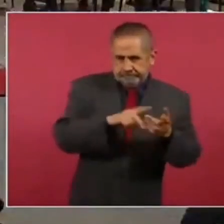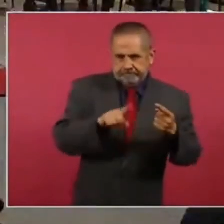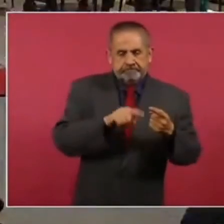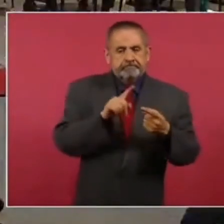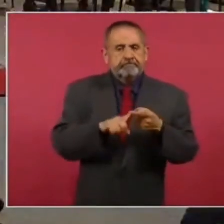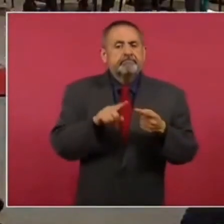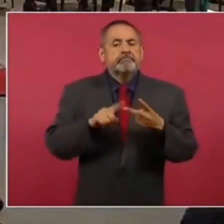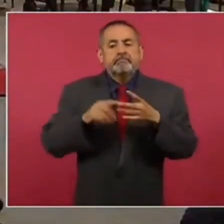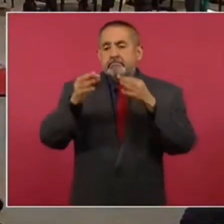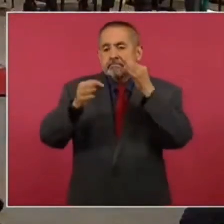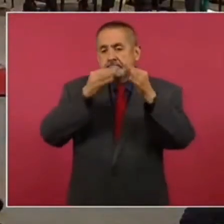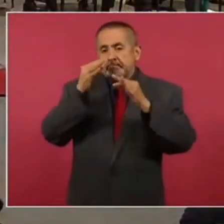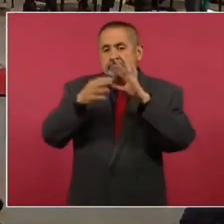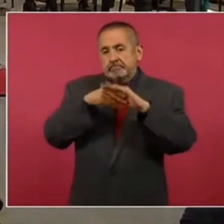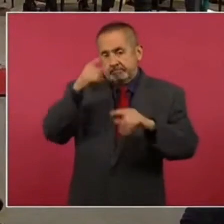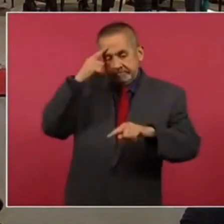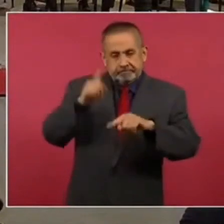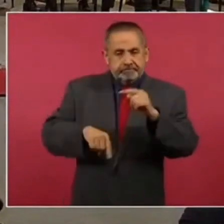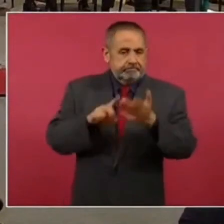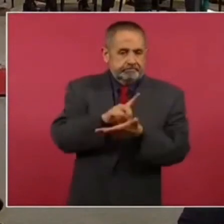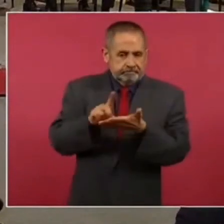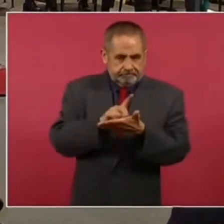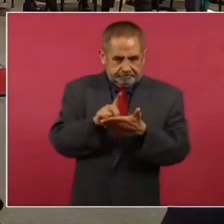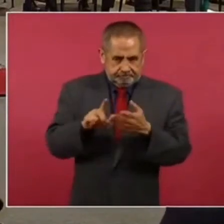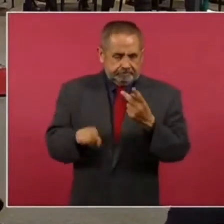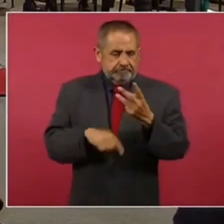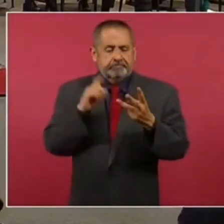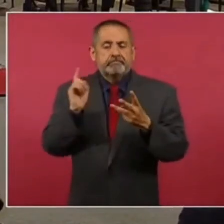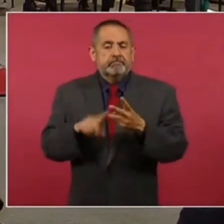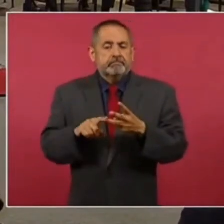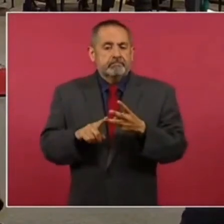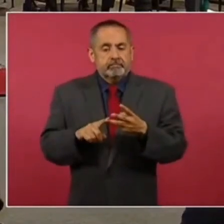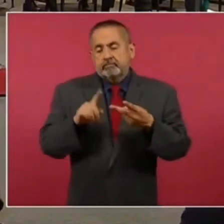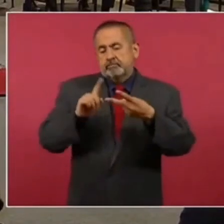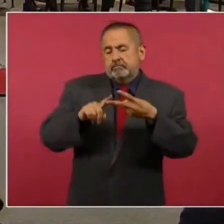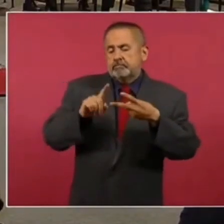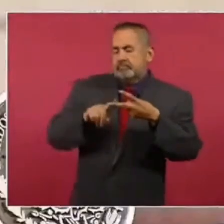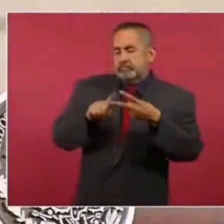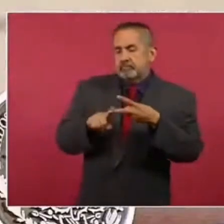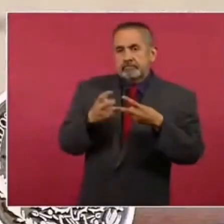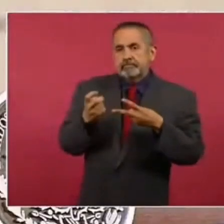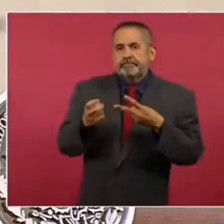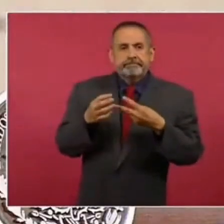la campaña contra las adicciones, que es algo